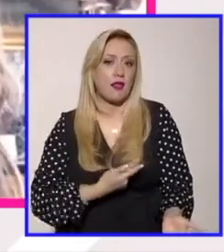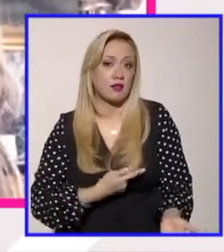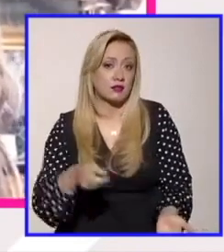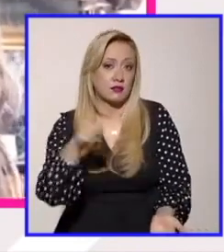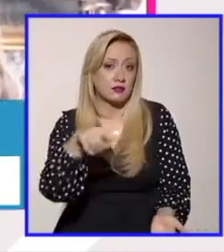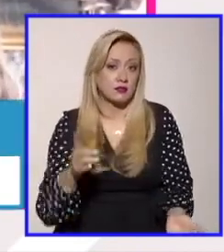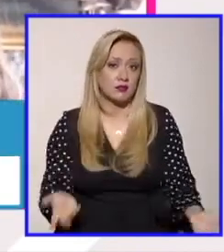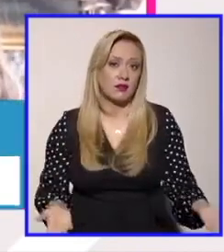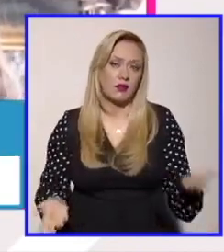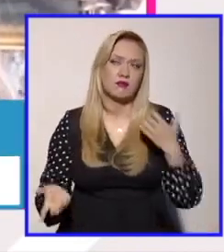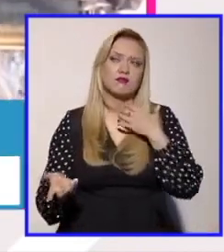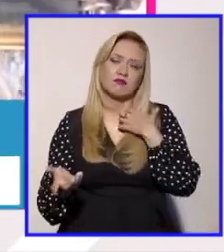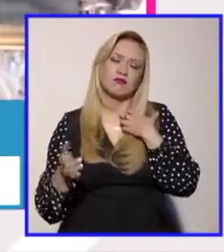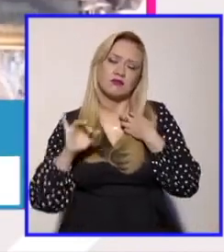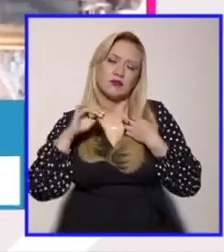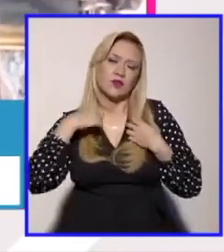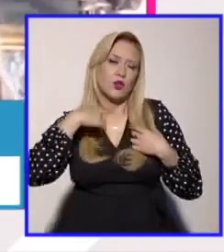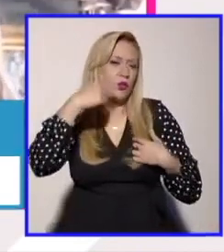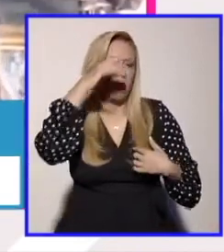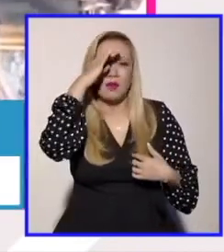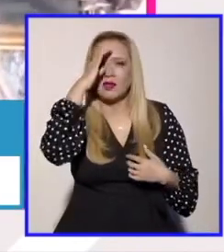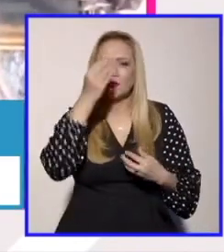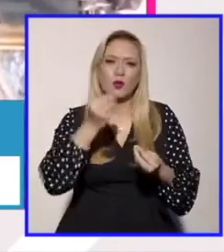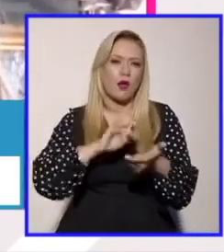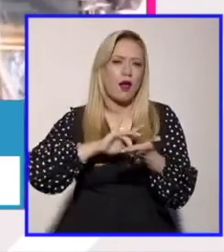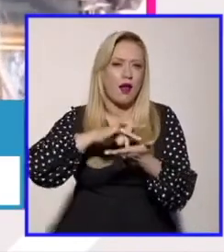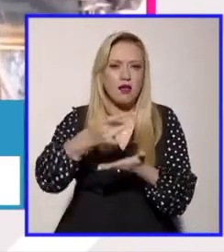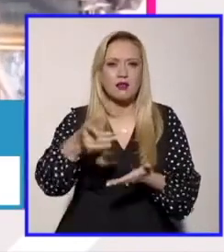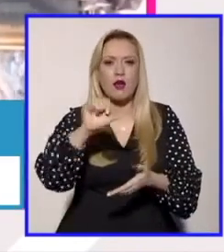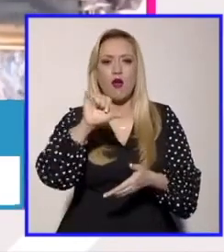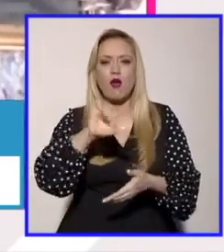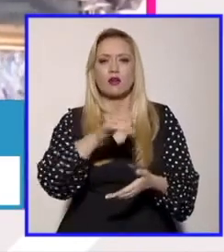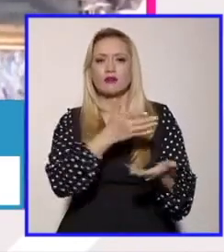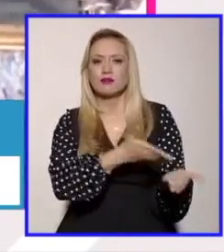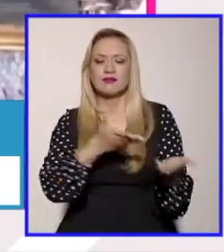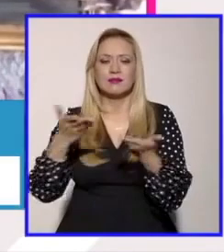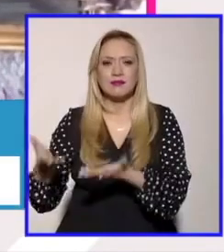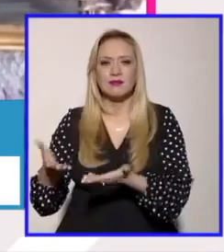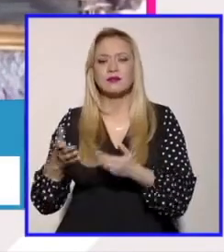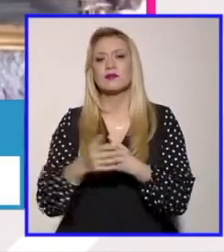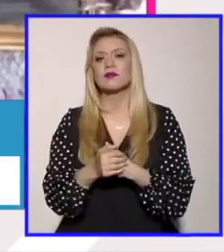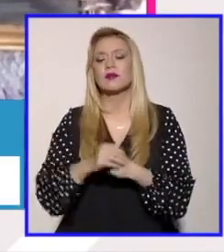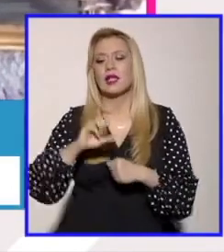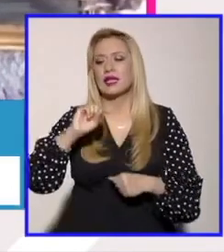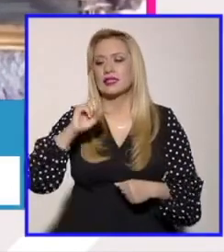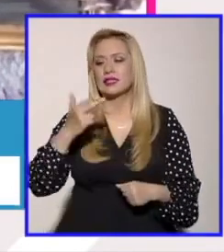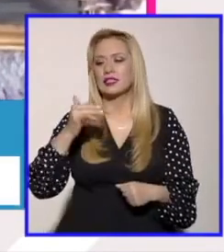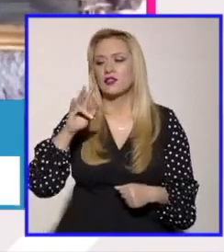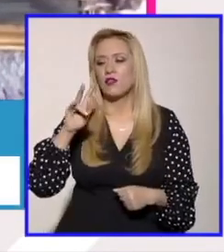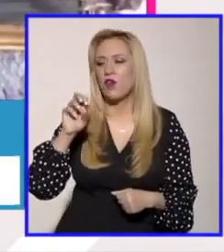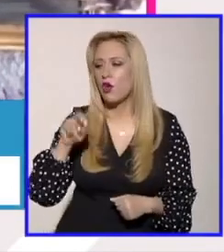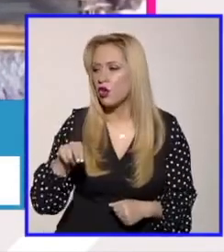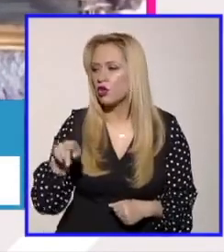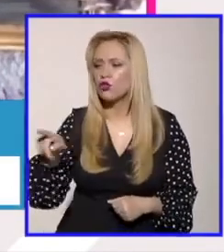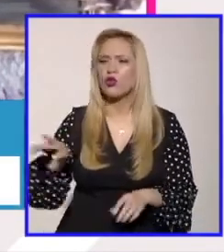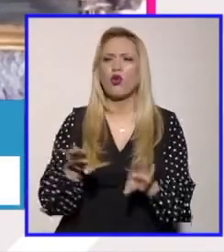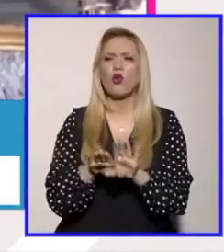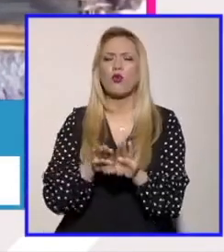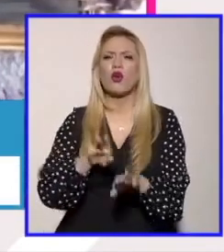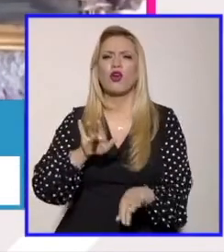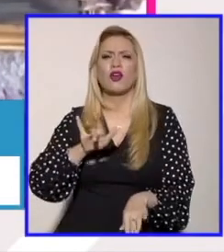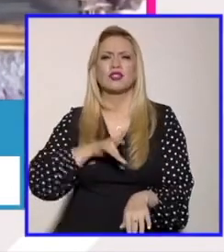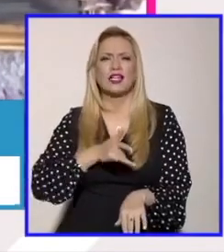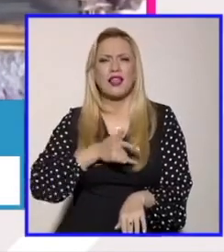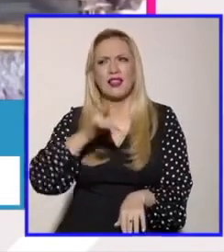por eso agradezco muchísimo la presencia de Shibón y de Ofelia. Shibón, ¿cómo ves tú estas cuestiones y sobre todo